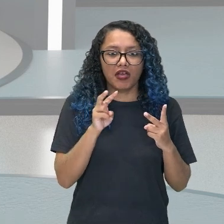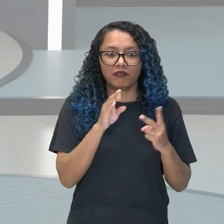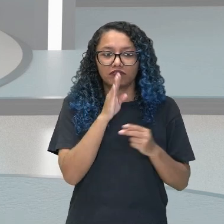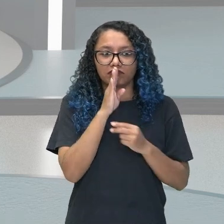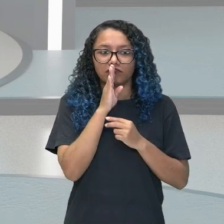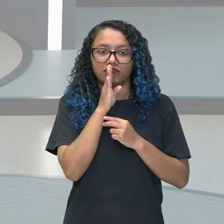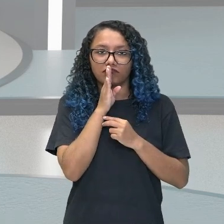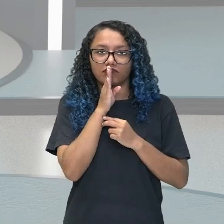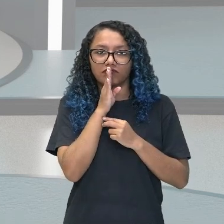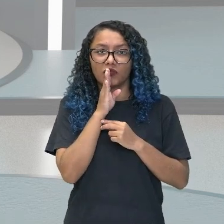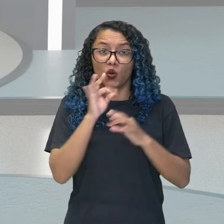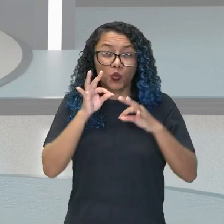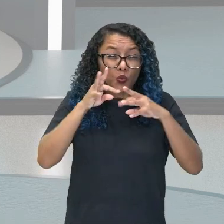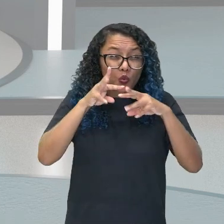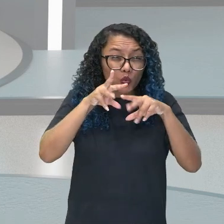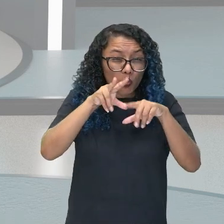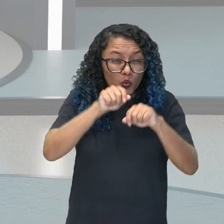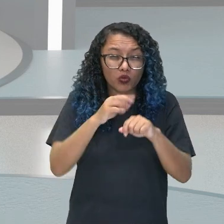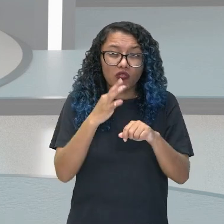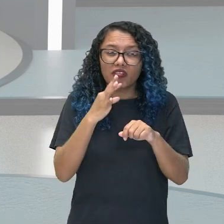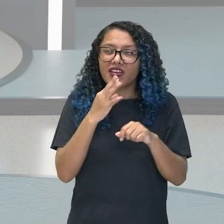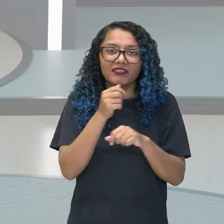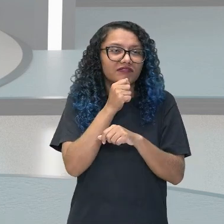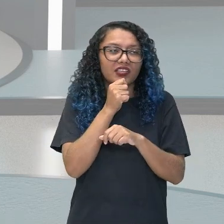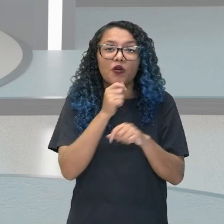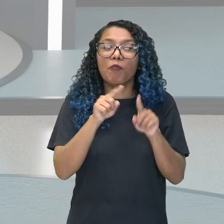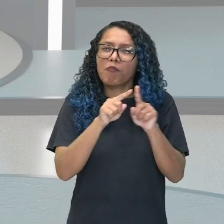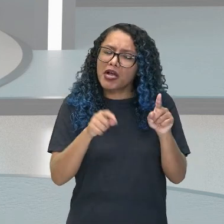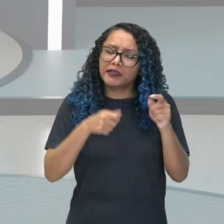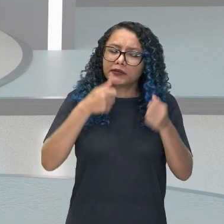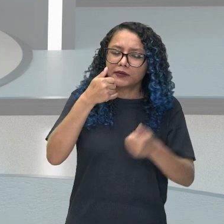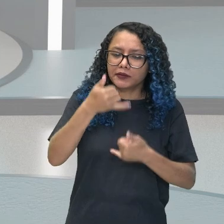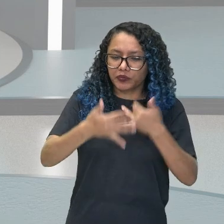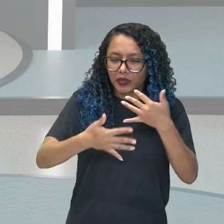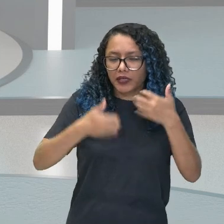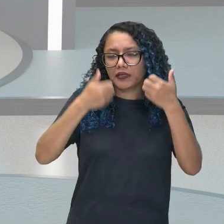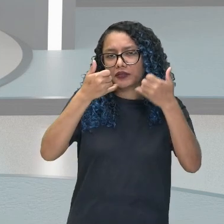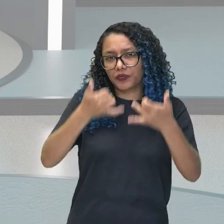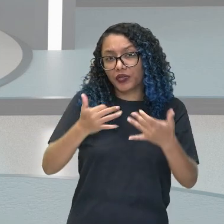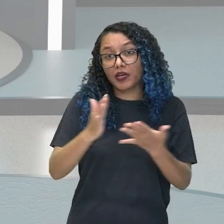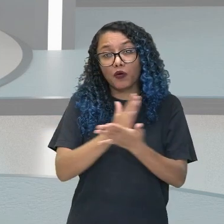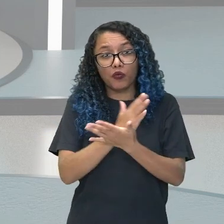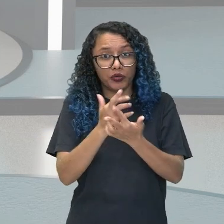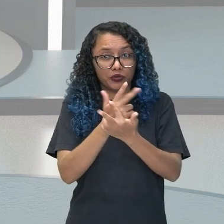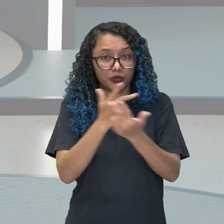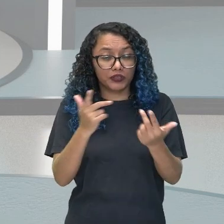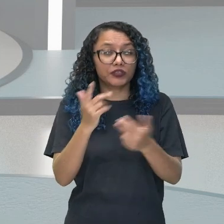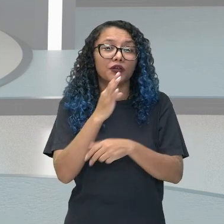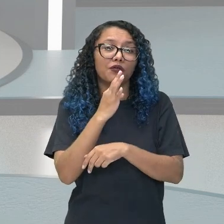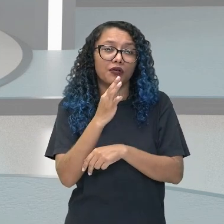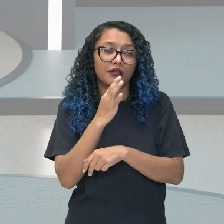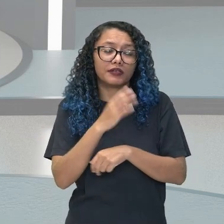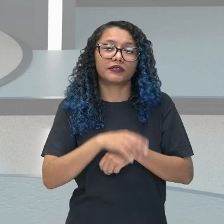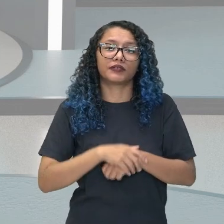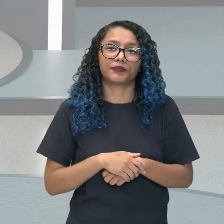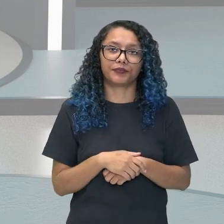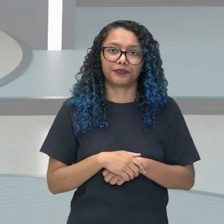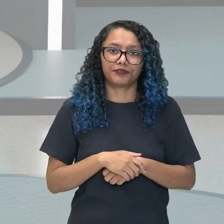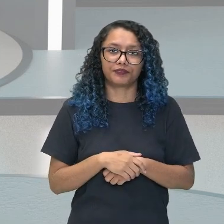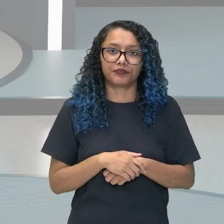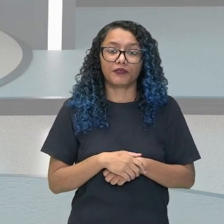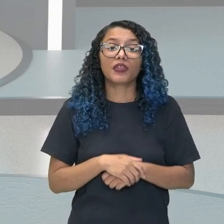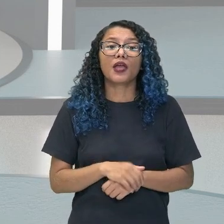medida que los factos van sucediendo. Y esta narración, este narrador puede narrar en